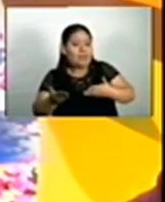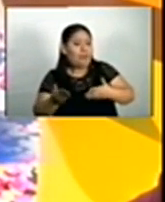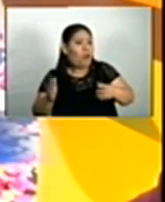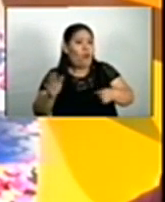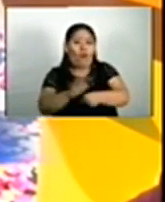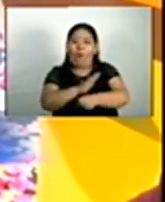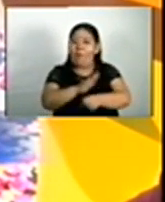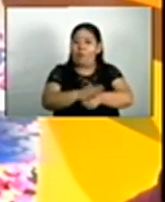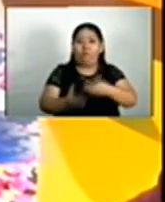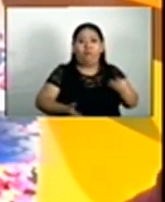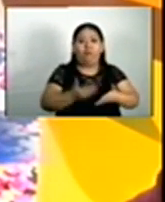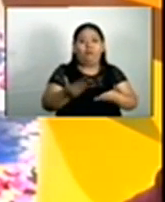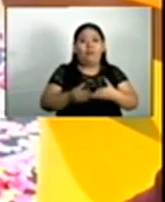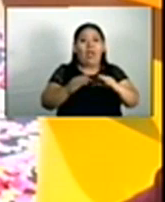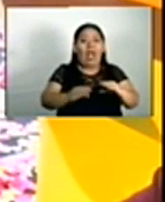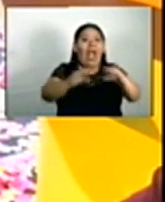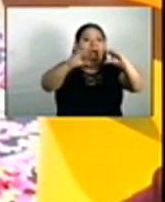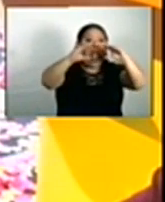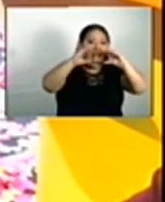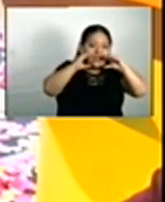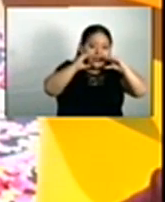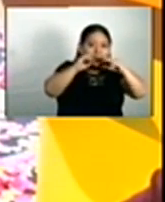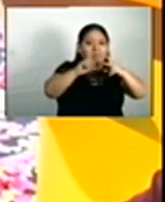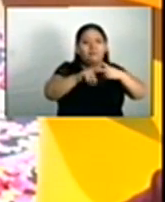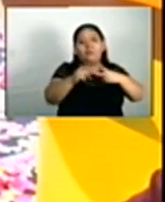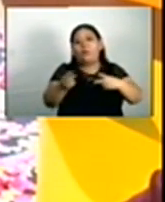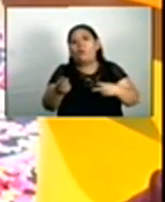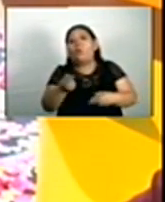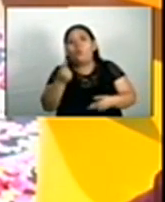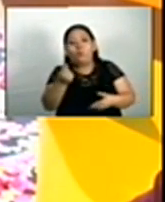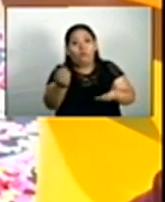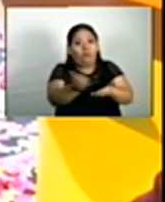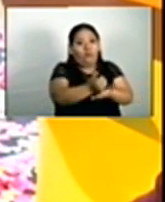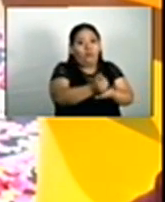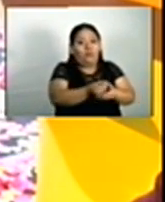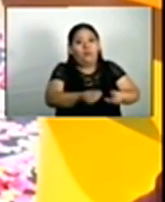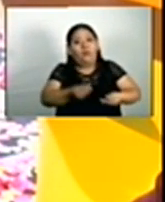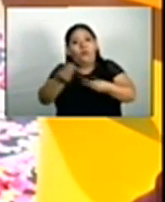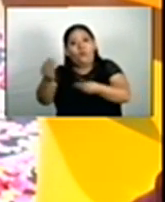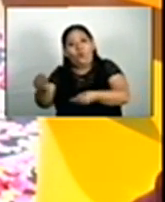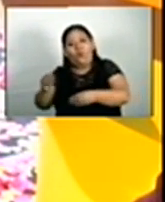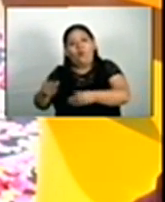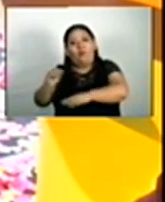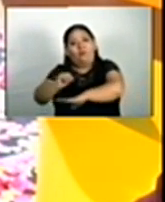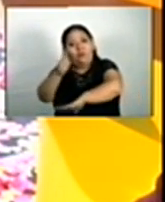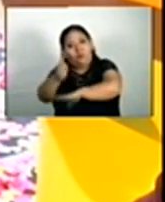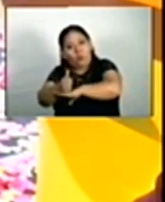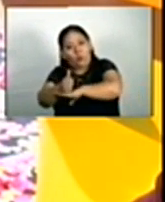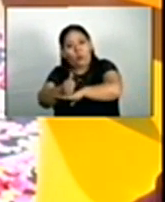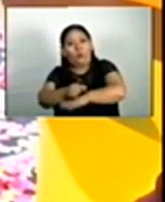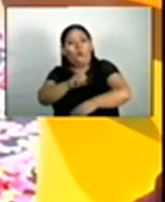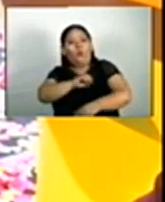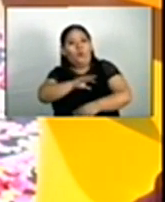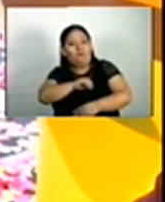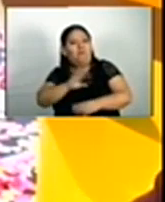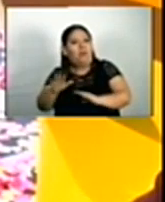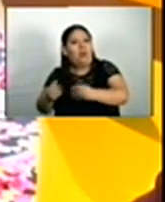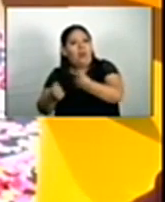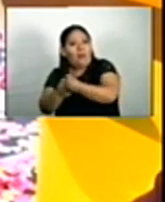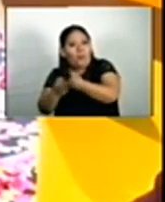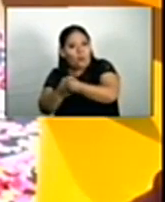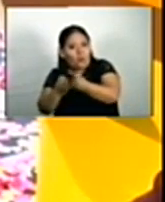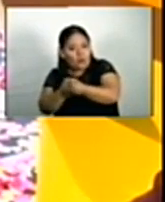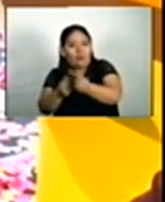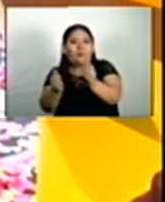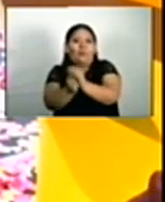% del Big Mac, que es una hamburguesa icónica, va a ser destinada a la Fundación Sana Mi Corazón, que apoya a niños con